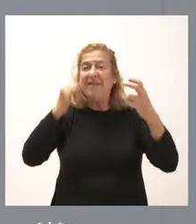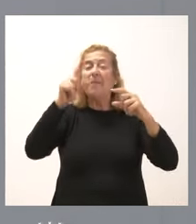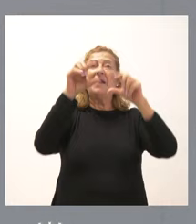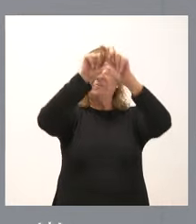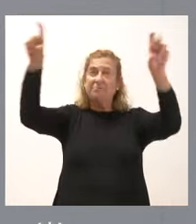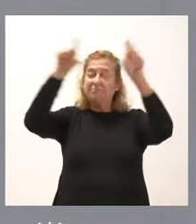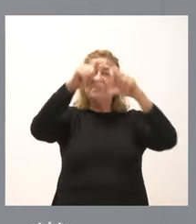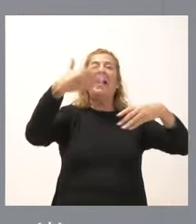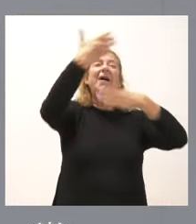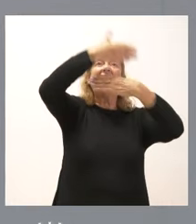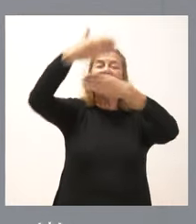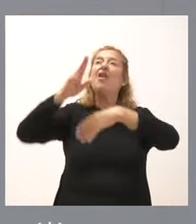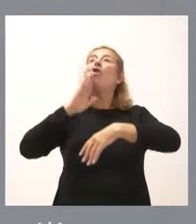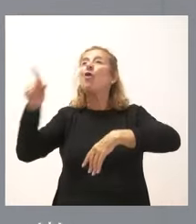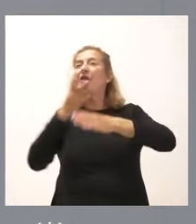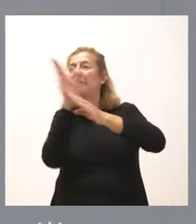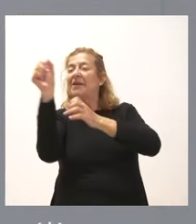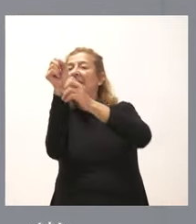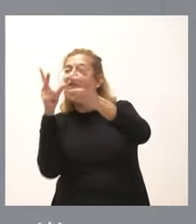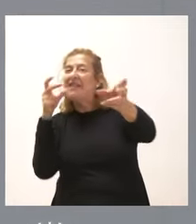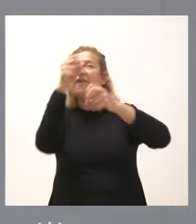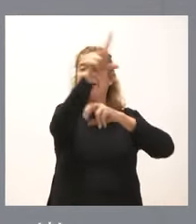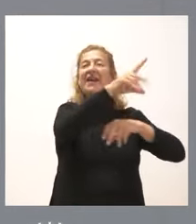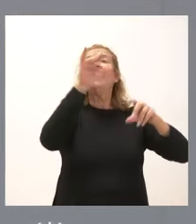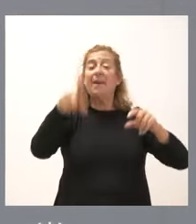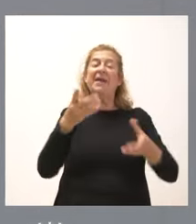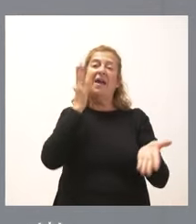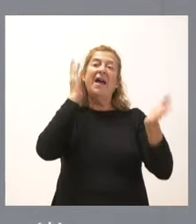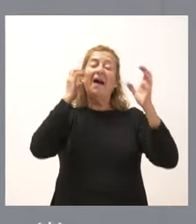camino y para mejorar algunas de las infraestructuras ganaderas.